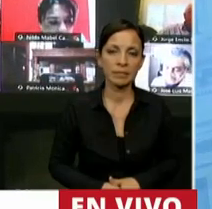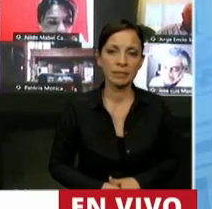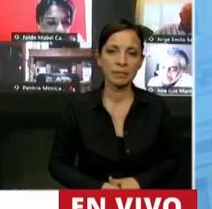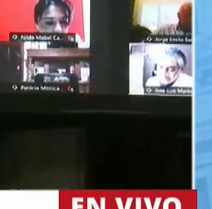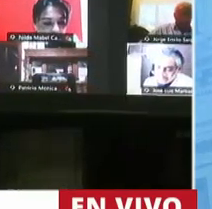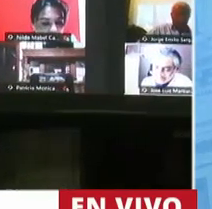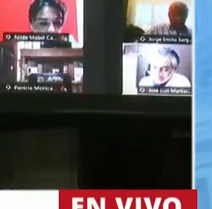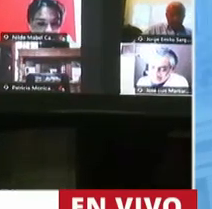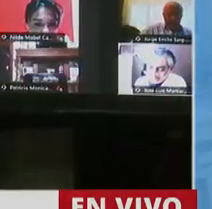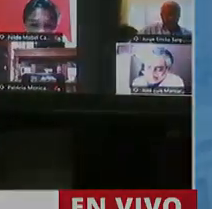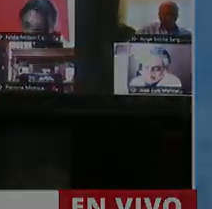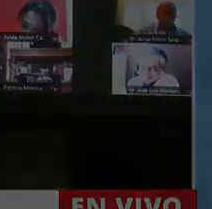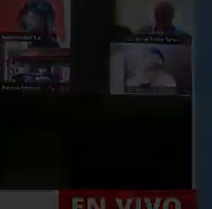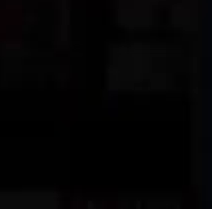Muchas gracias, diputado.